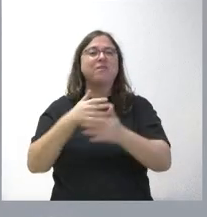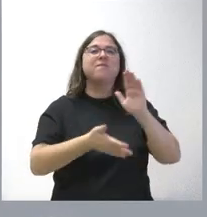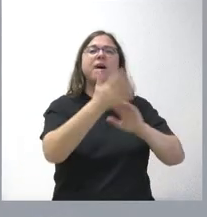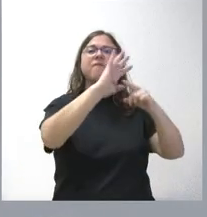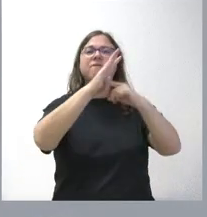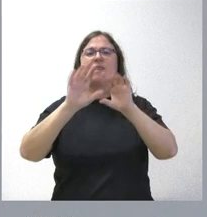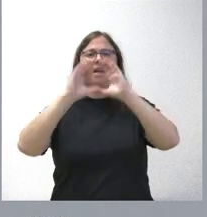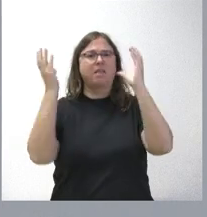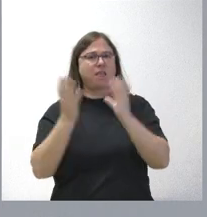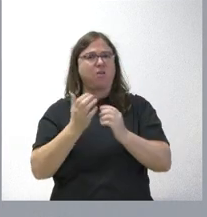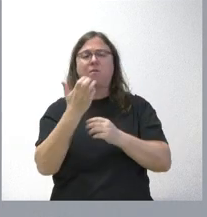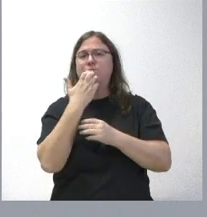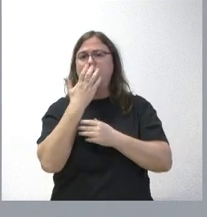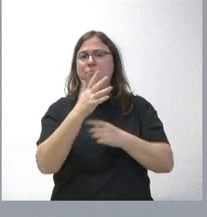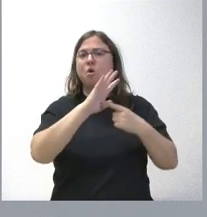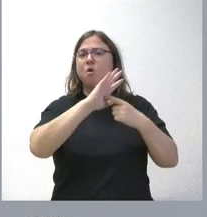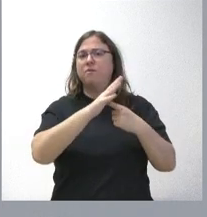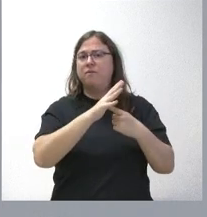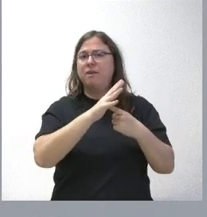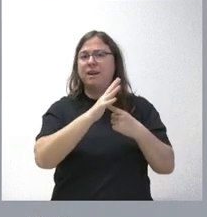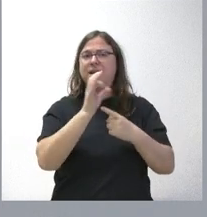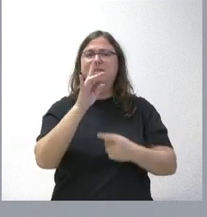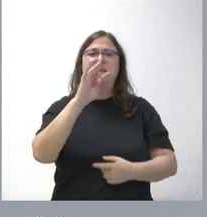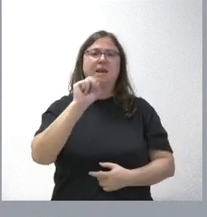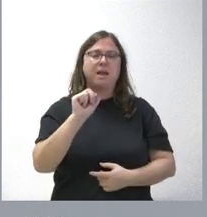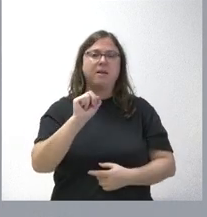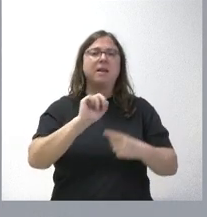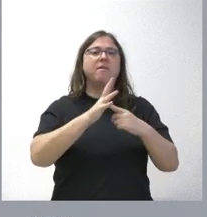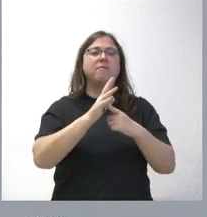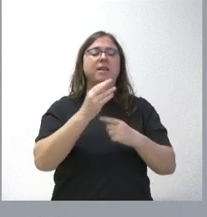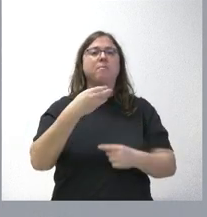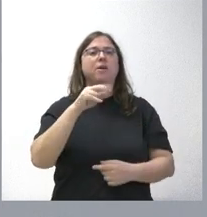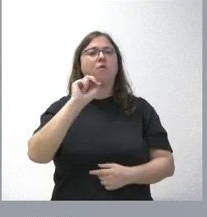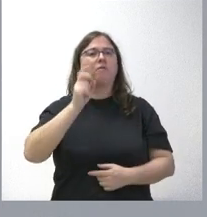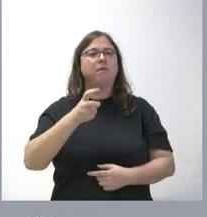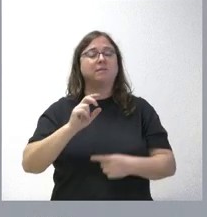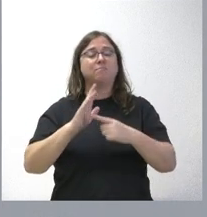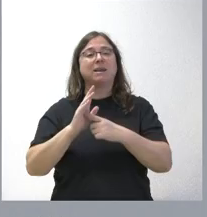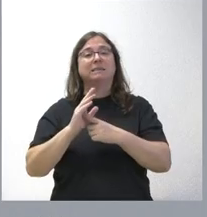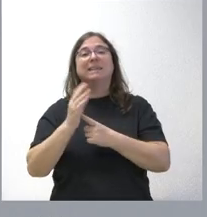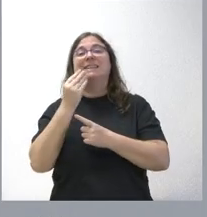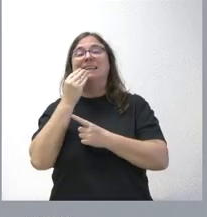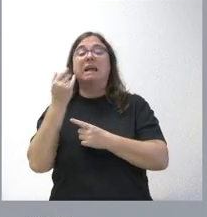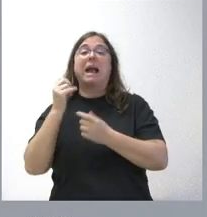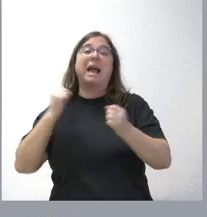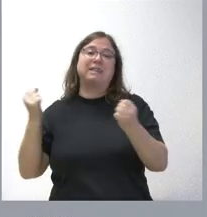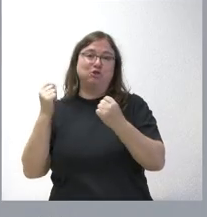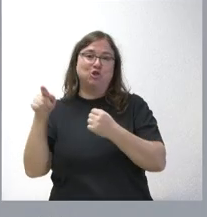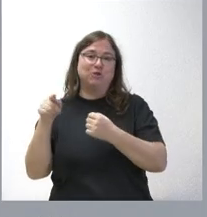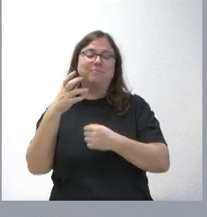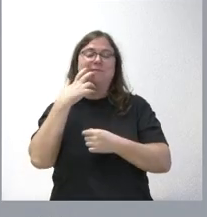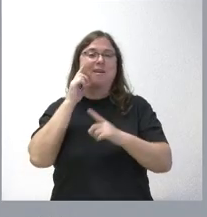internacionales, la feria Shira, la feria Biofax y Meat Attraction, con el objetivo de